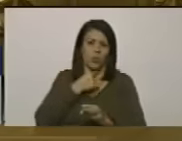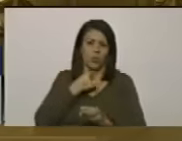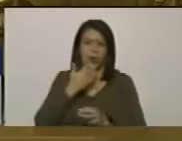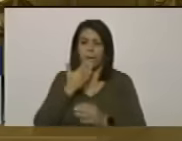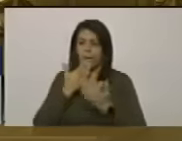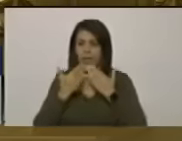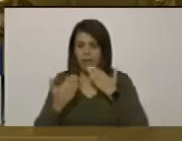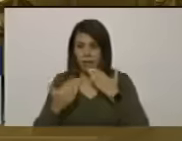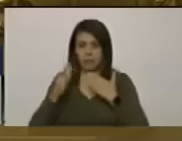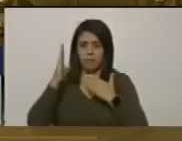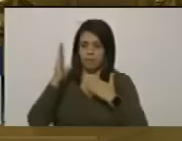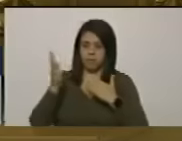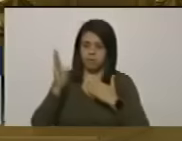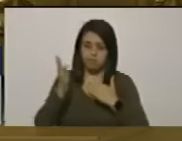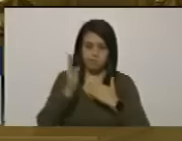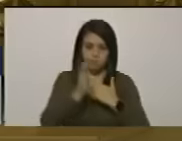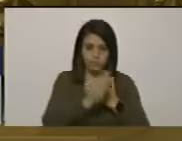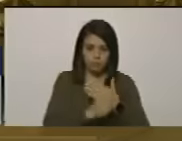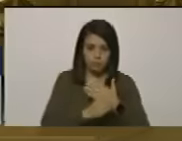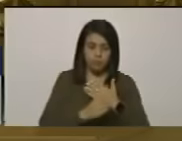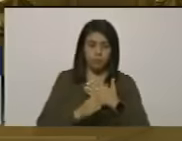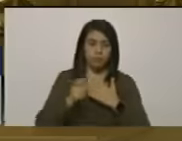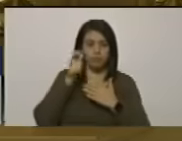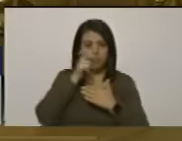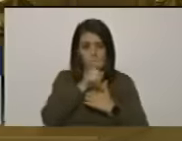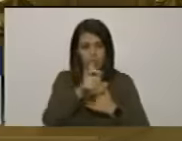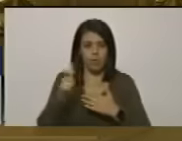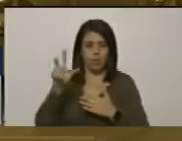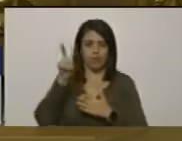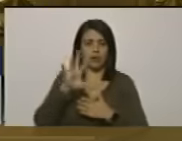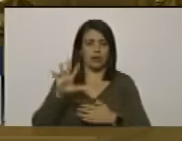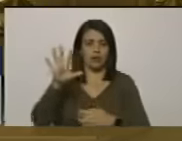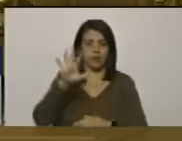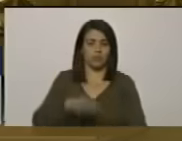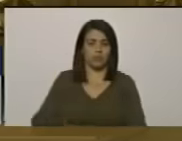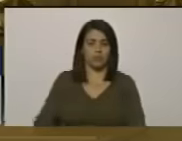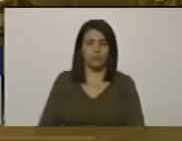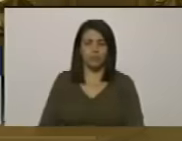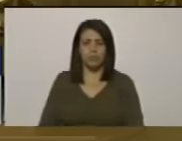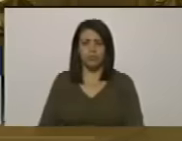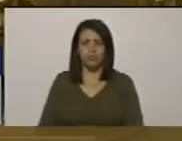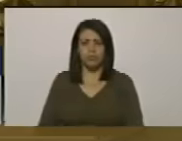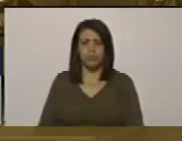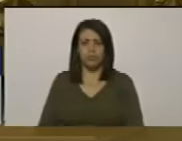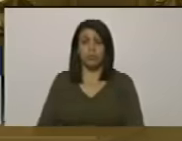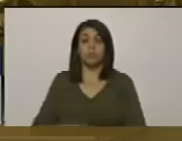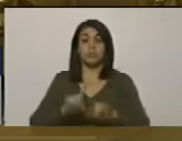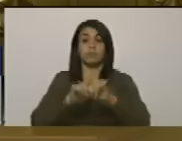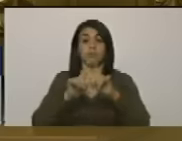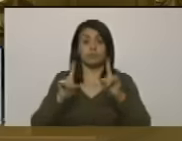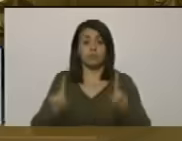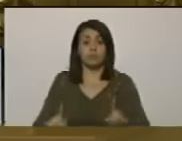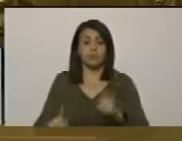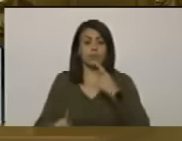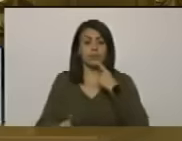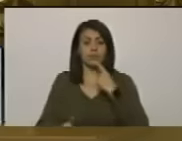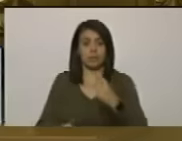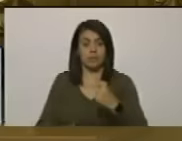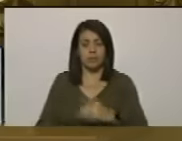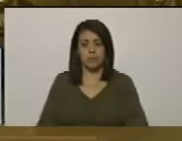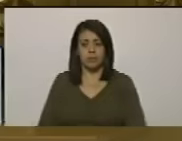pidiendo sanciones para contra el pueblo venezolano pero debo precisar